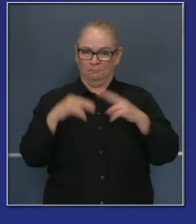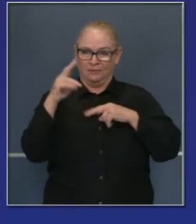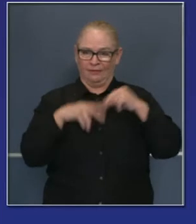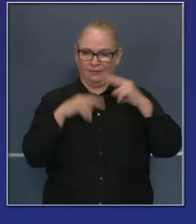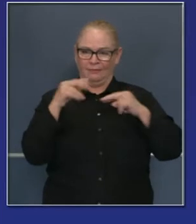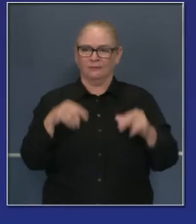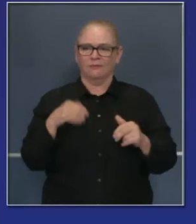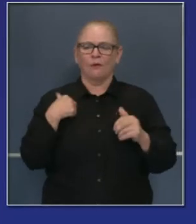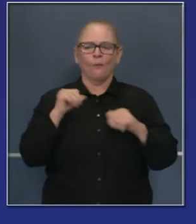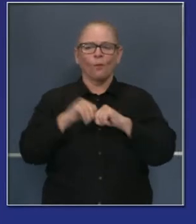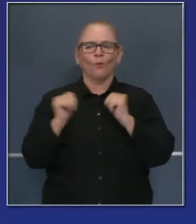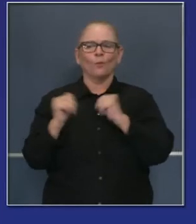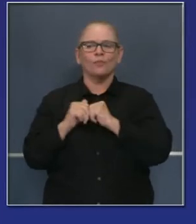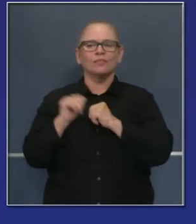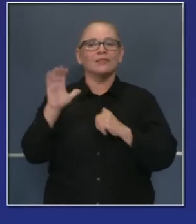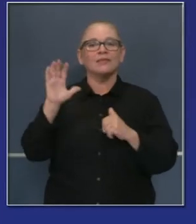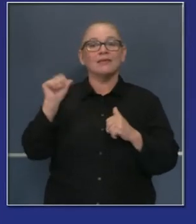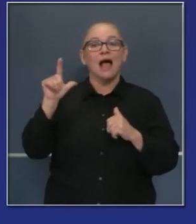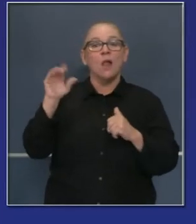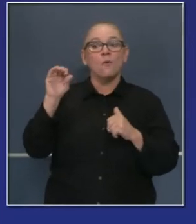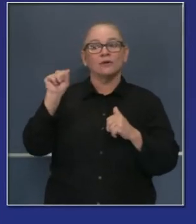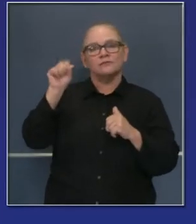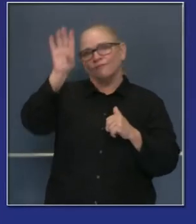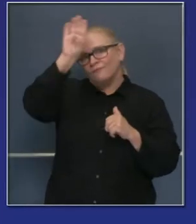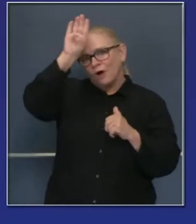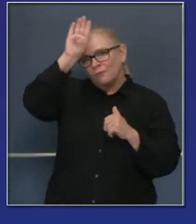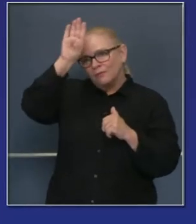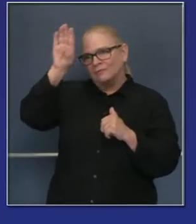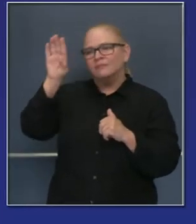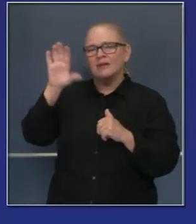Fire, para lidiar con esos relámpagos fue casi la mitad.